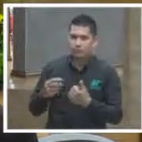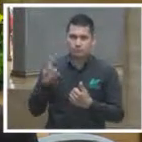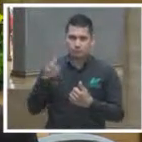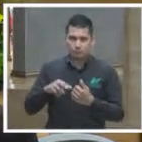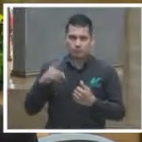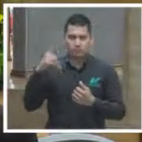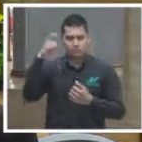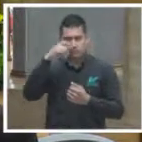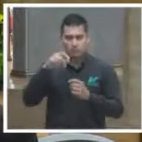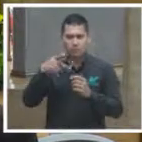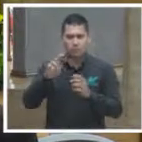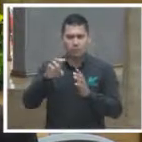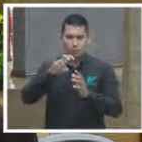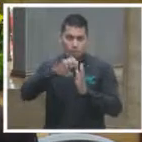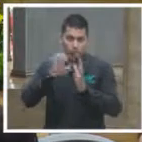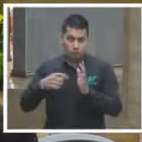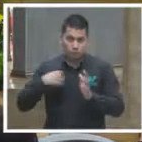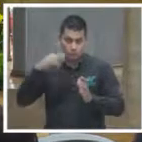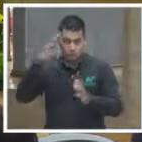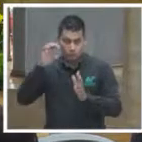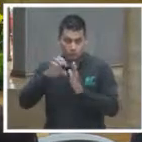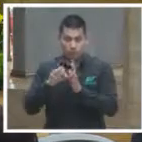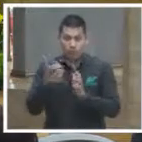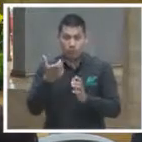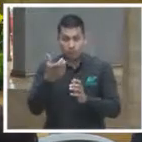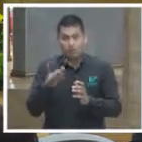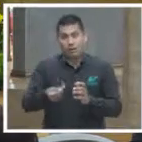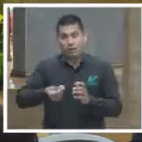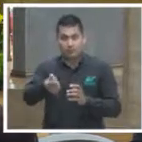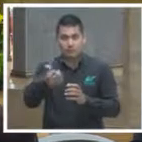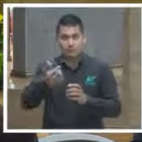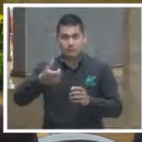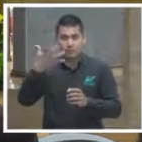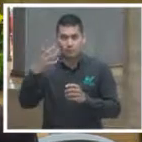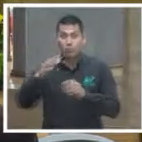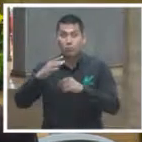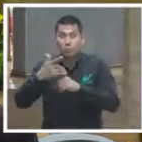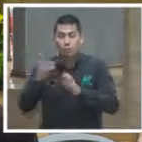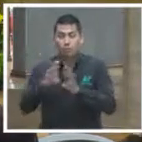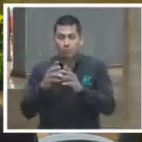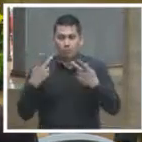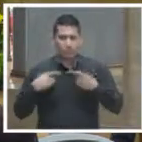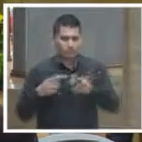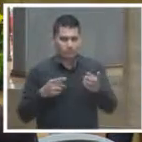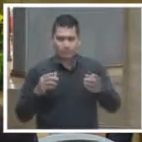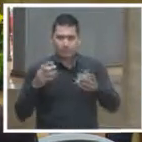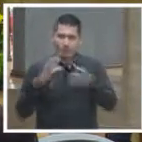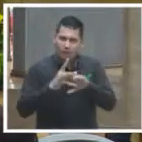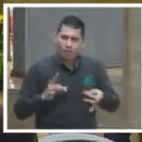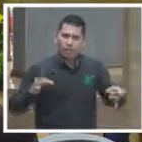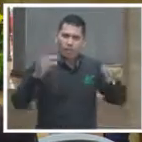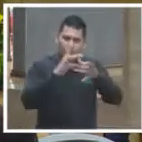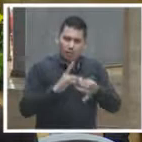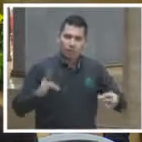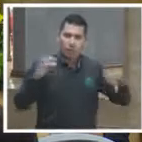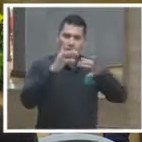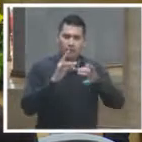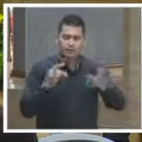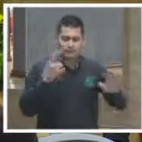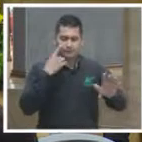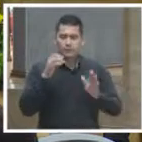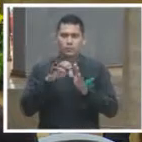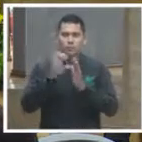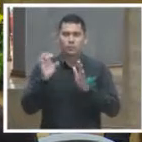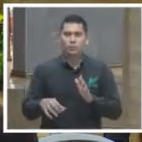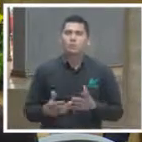de explicar y reexplicar y reexplicar hasta vulgarizar pongo un ejemplo en la medicina pueden pasar 20 años desde que se